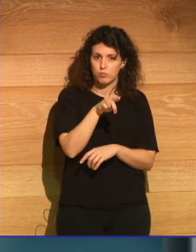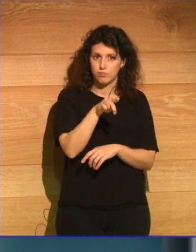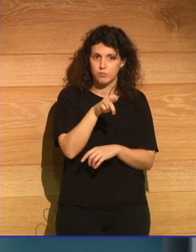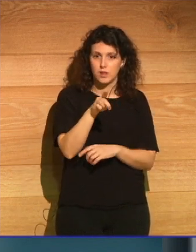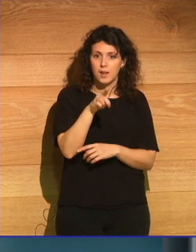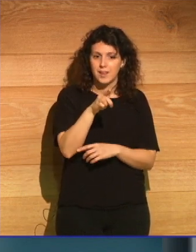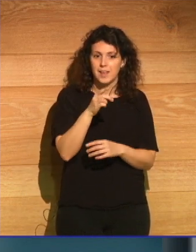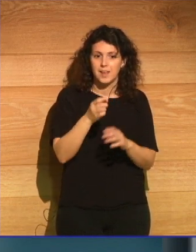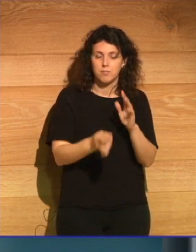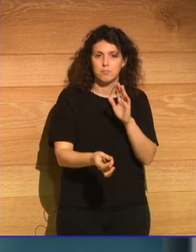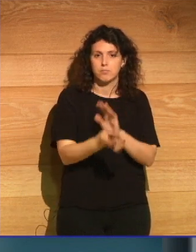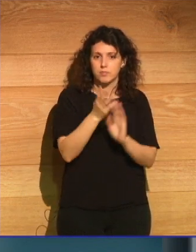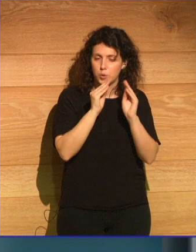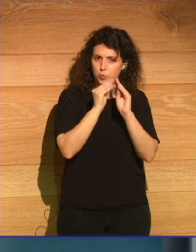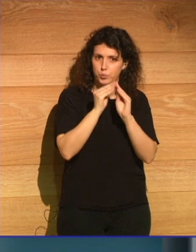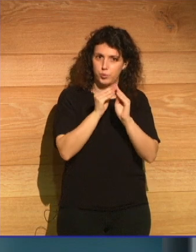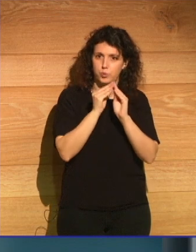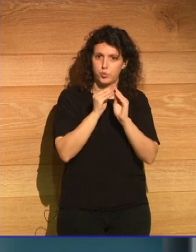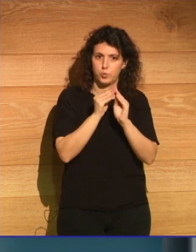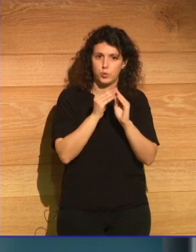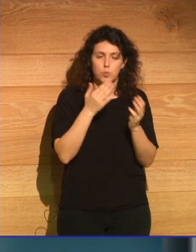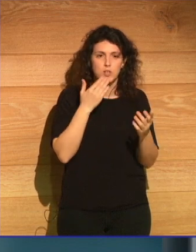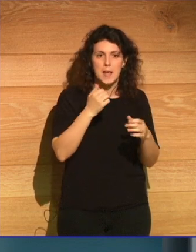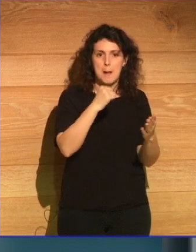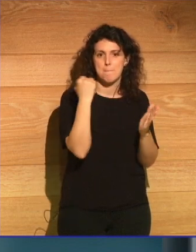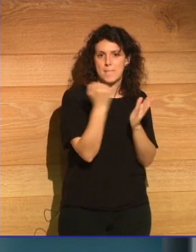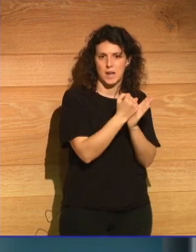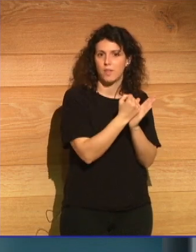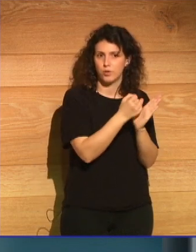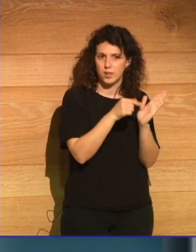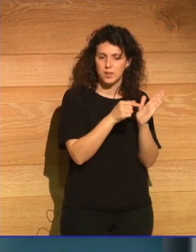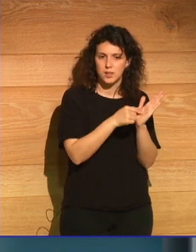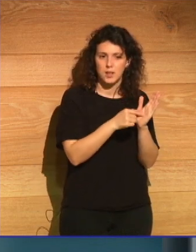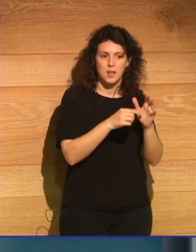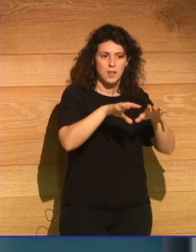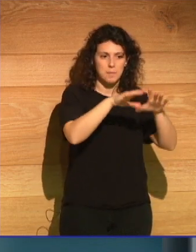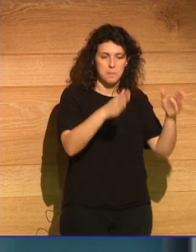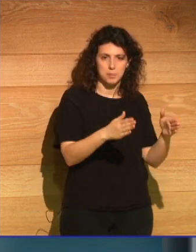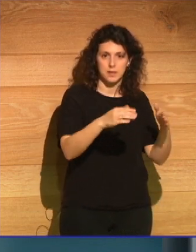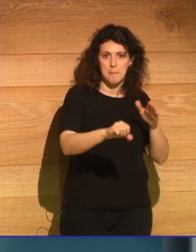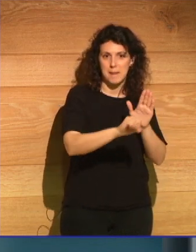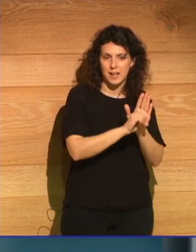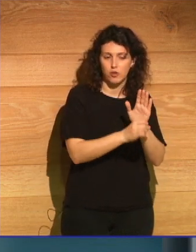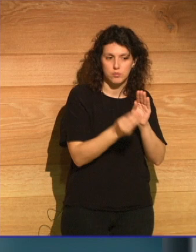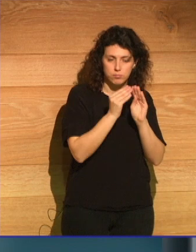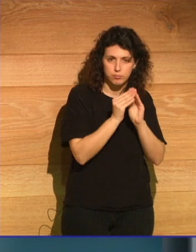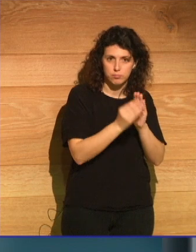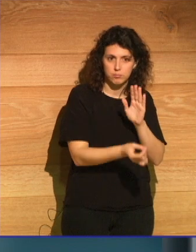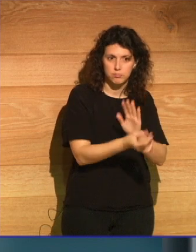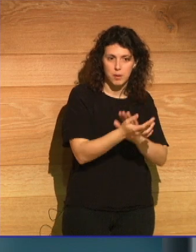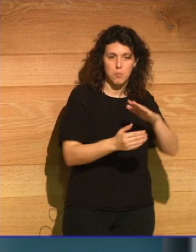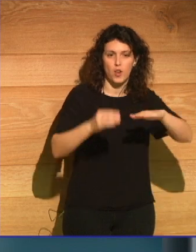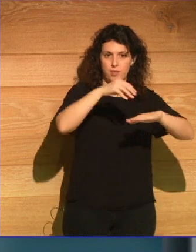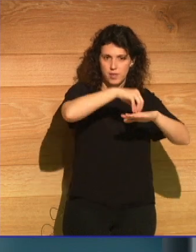están diseñando una serie de marcadores por encima de los depositorios que van a